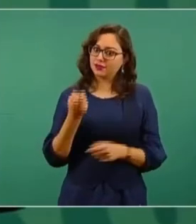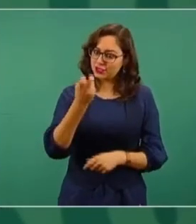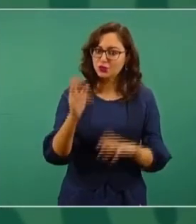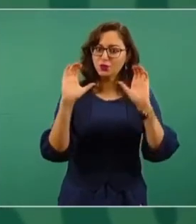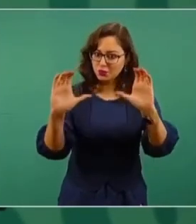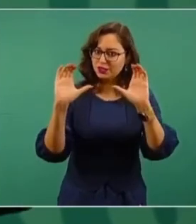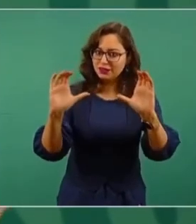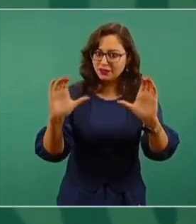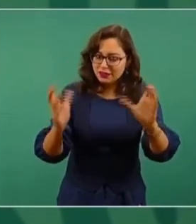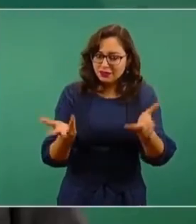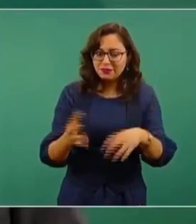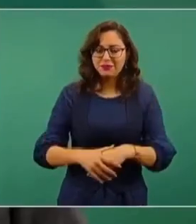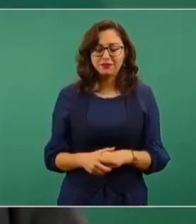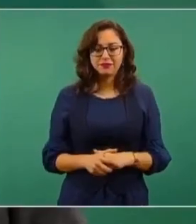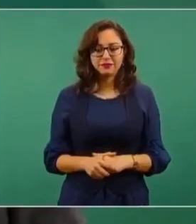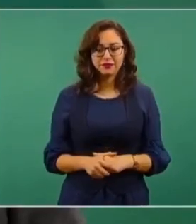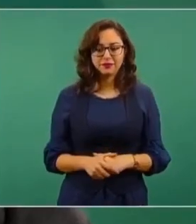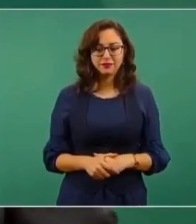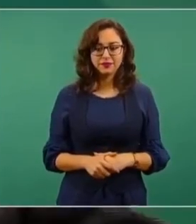que se cuiden,